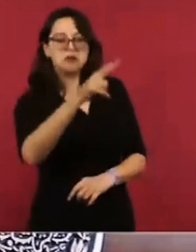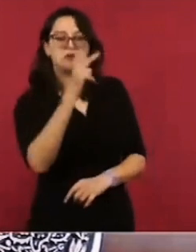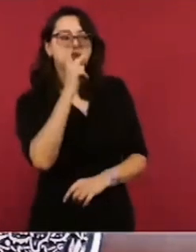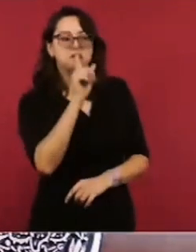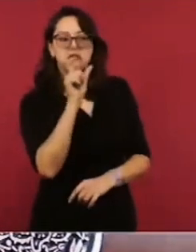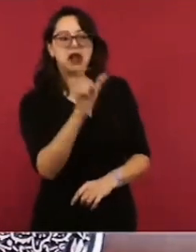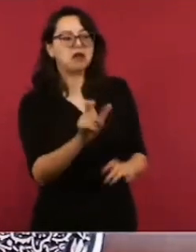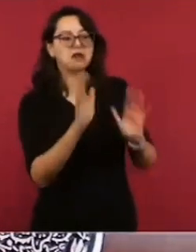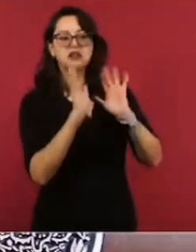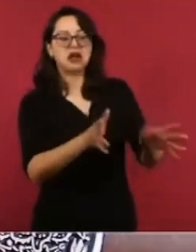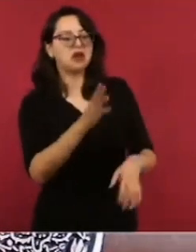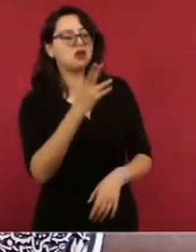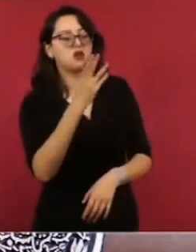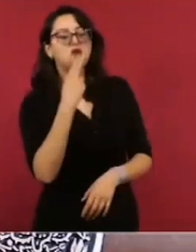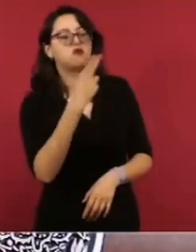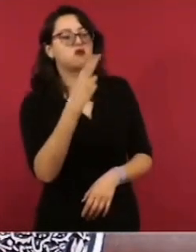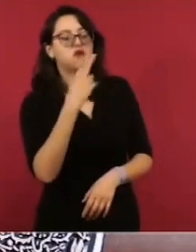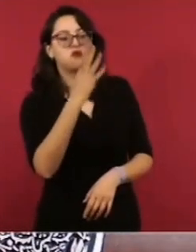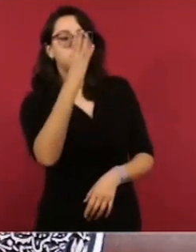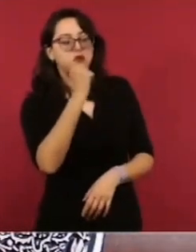el presidente Juárez?